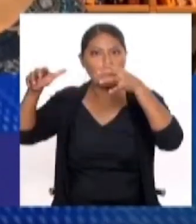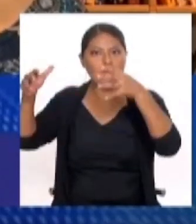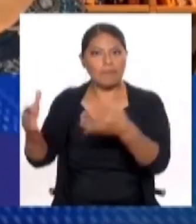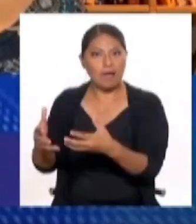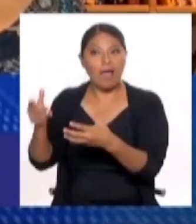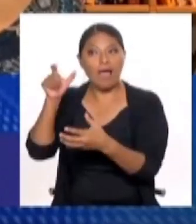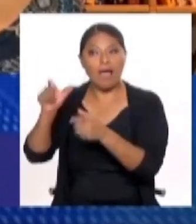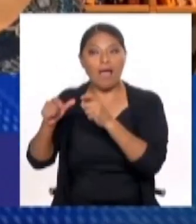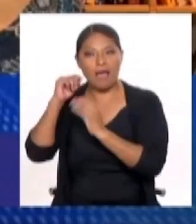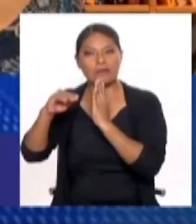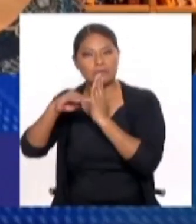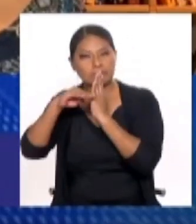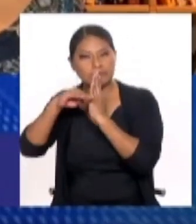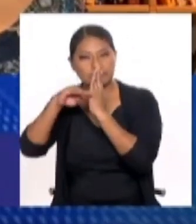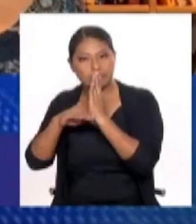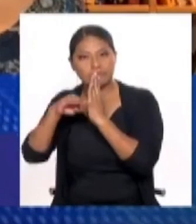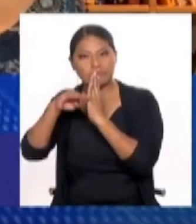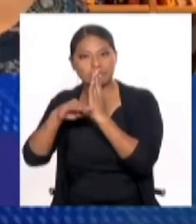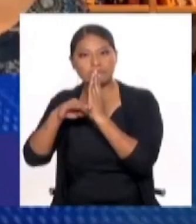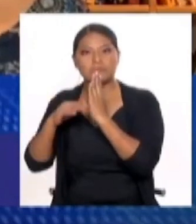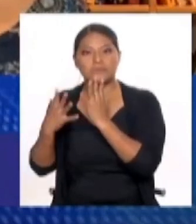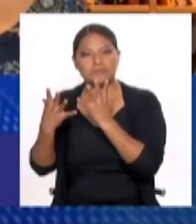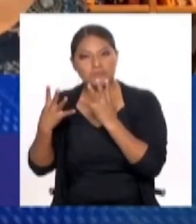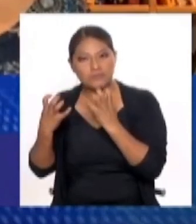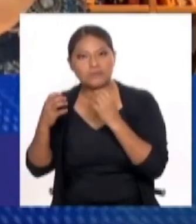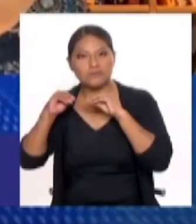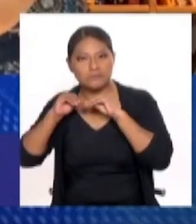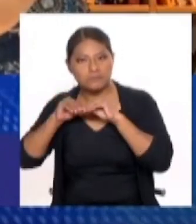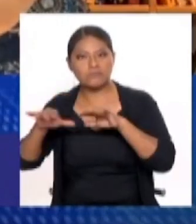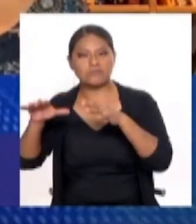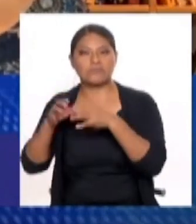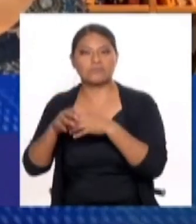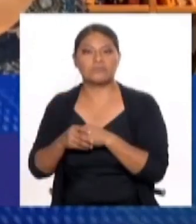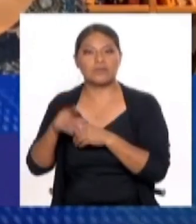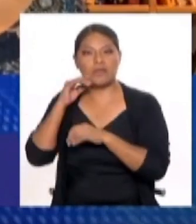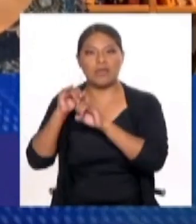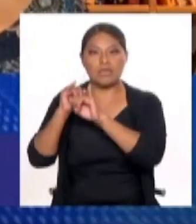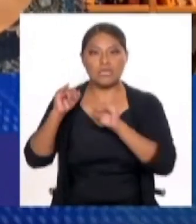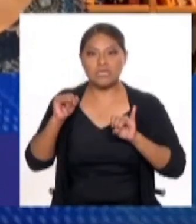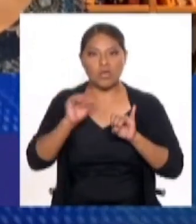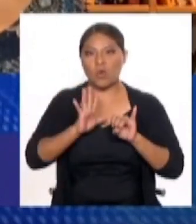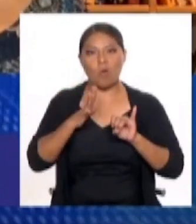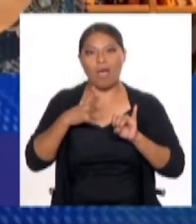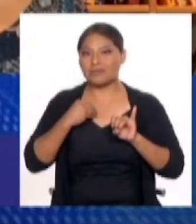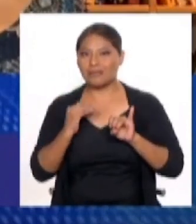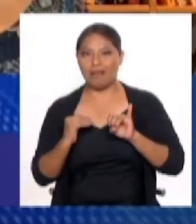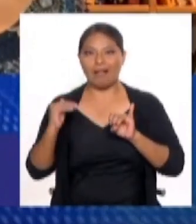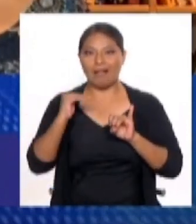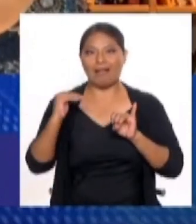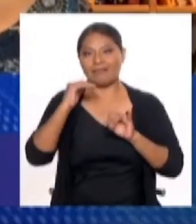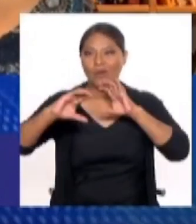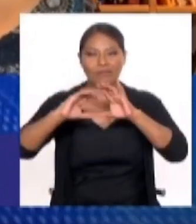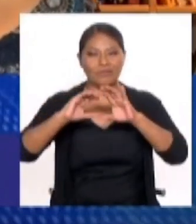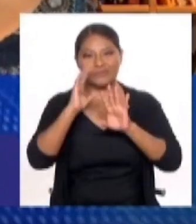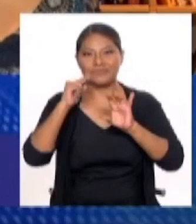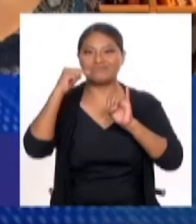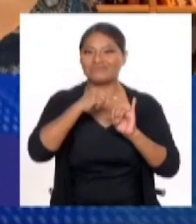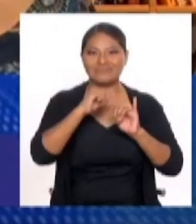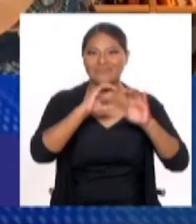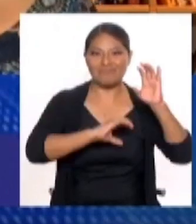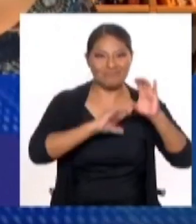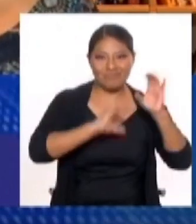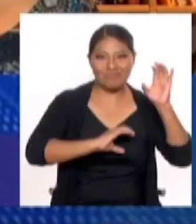sectores de la clase media-baja, y que la izquierda no ha conseguido dialogar. Estupendo.